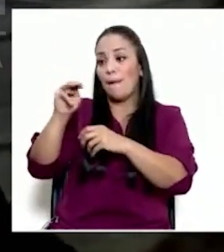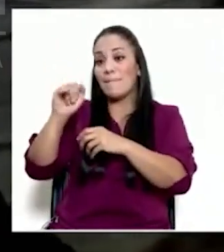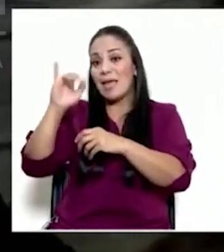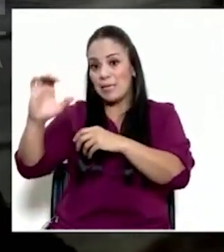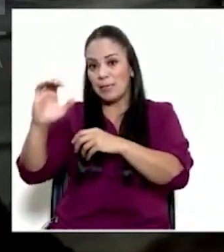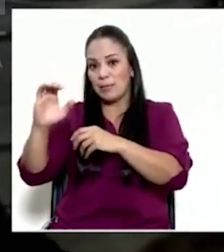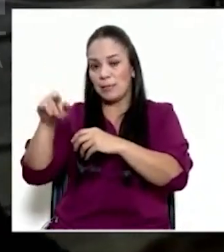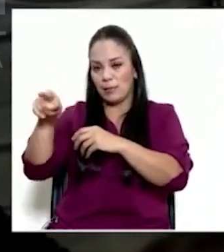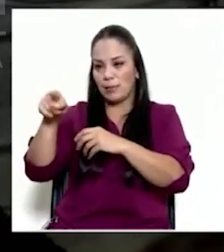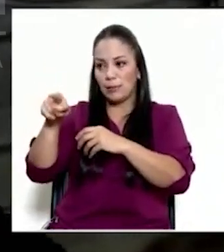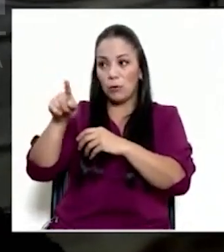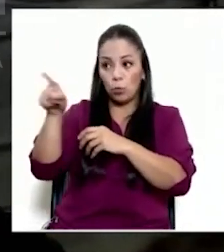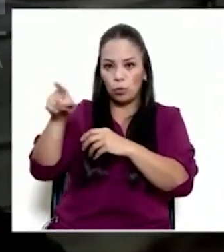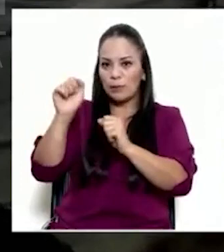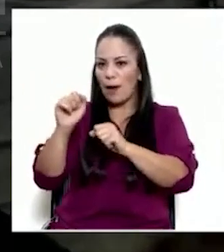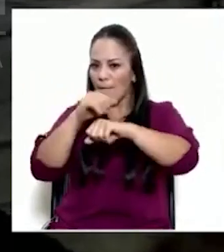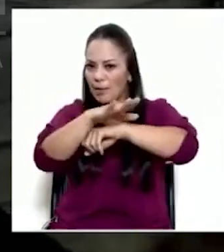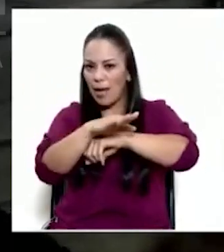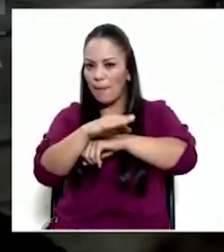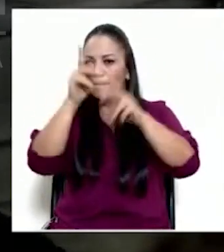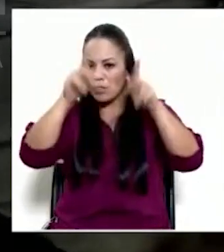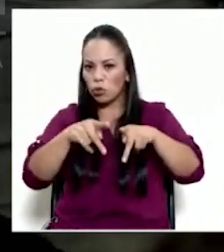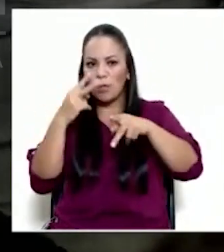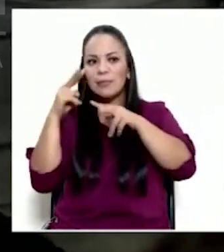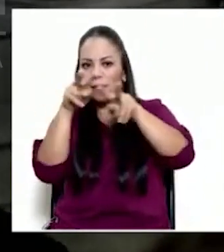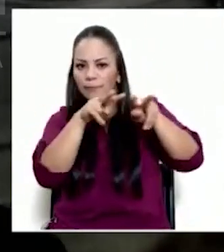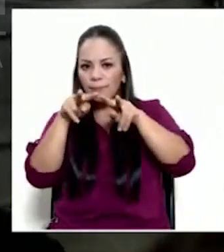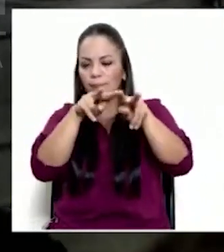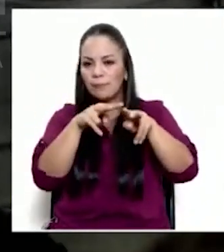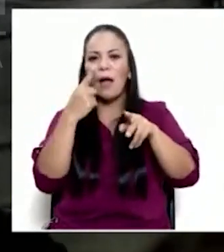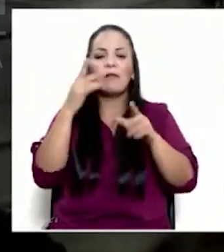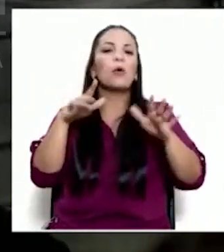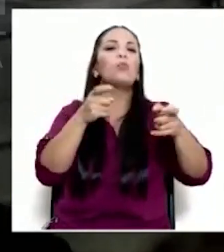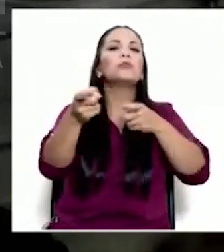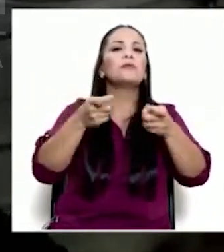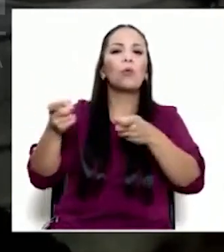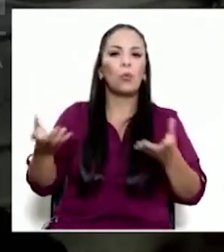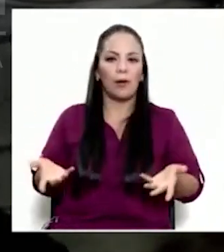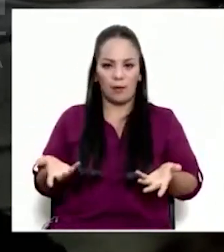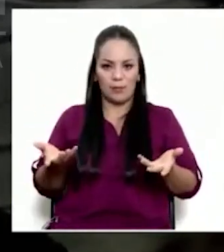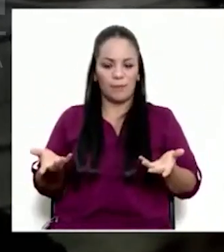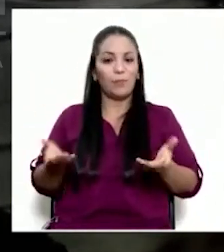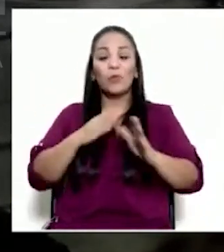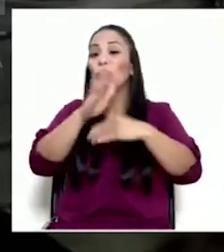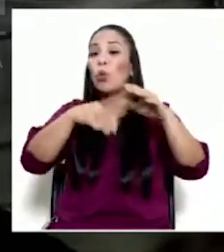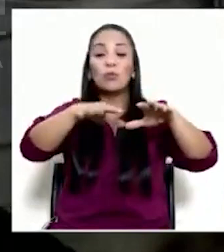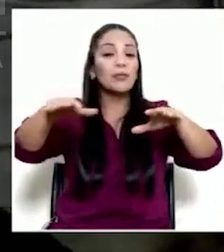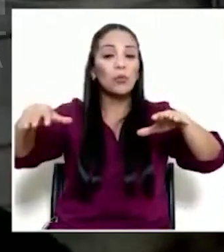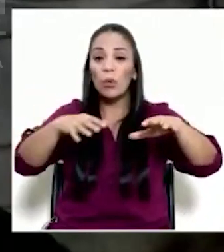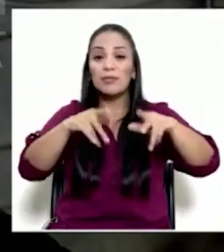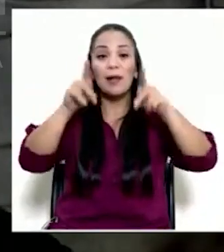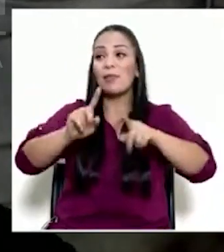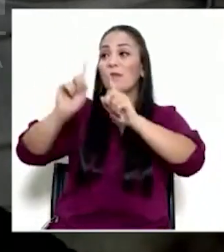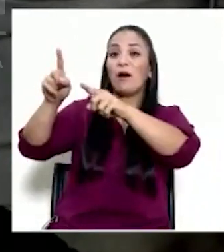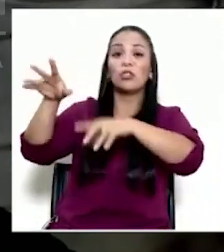poder enviar a los inspectores y ver de qué forma se regula, señor Presidente, la especulación. Está en todos los sectores. La gente va